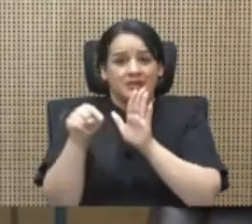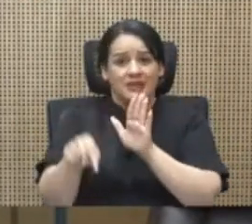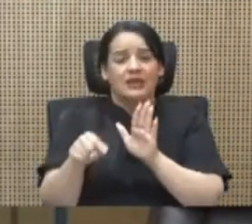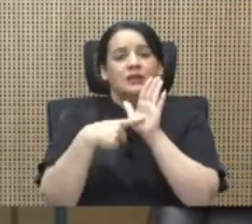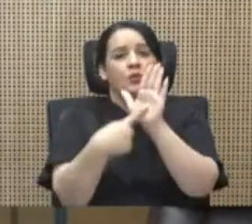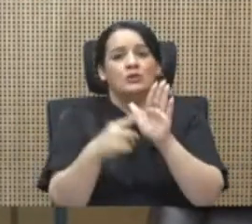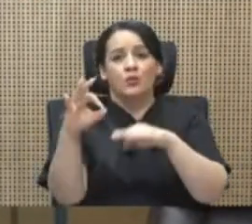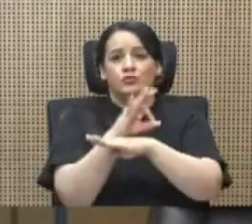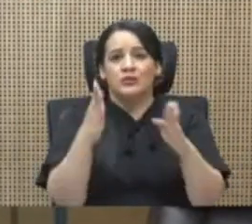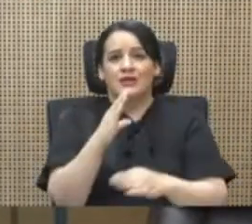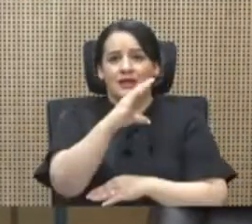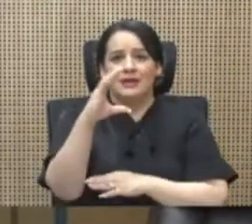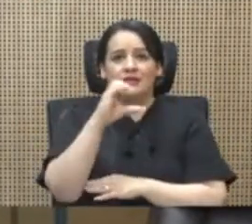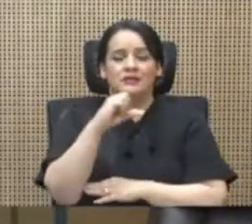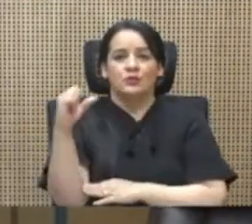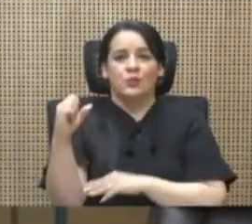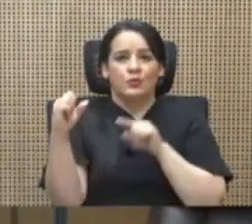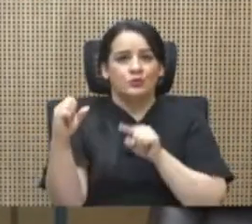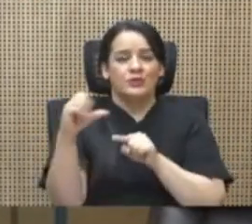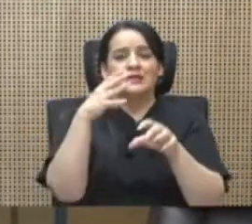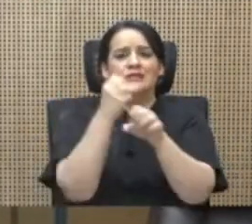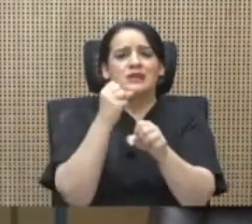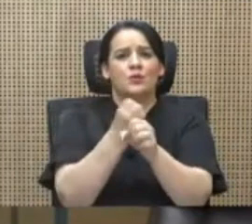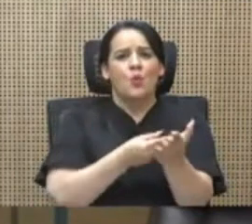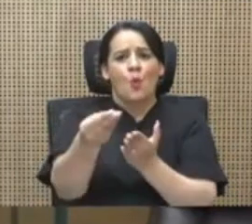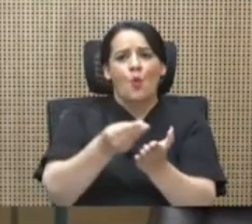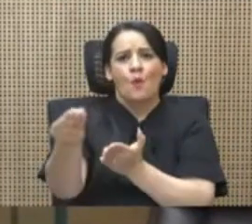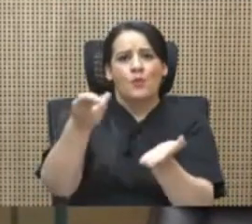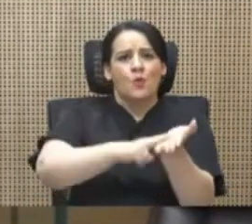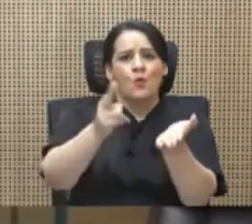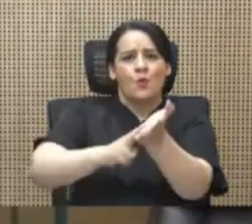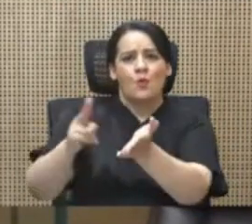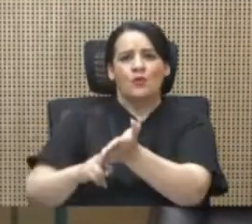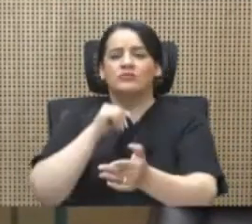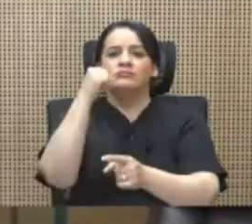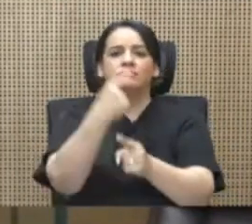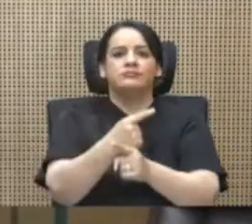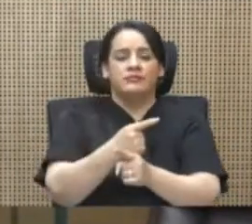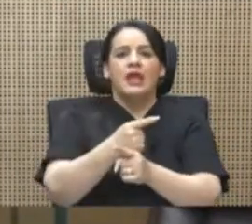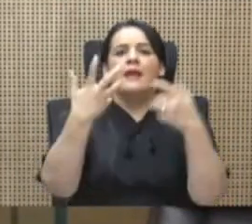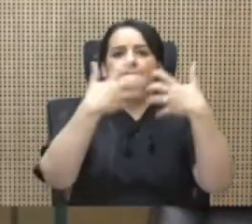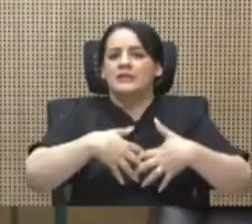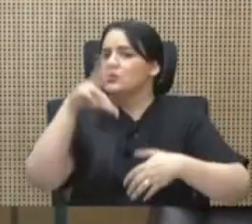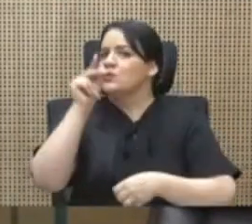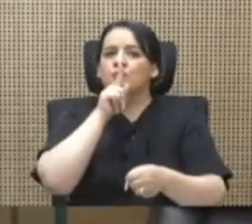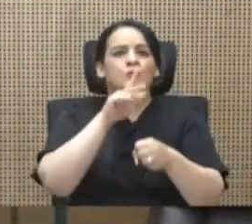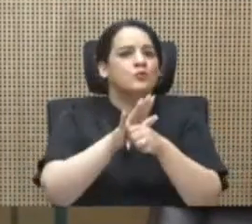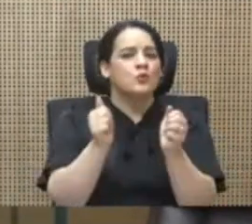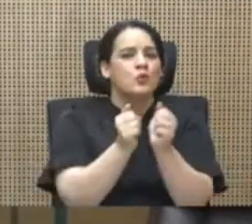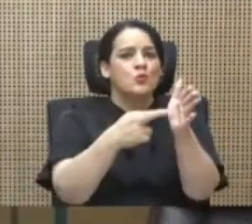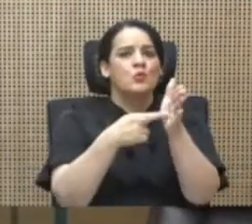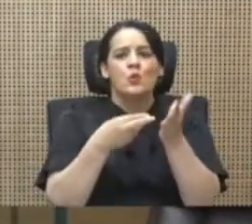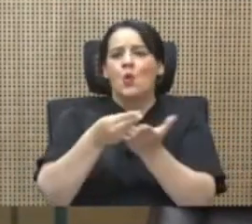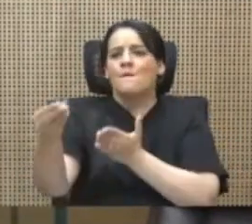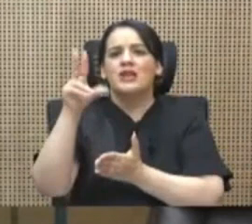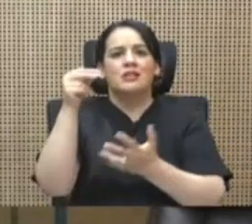que funcionarios de la caja costarricense del Seguro Social hicieron compras y contrataciones irregulares a empresas que no cumplían los requisitos. Compras